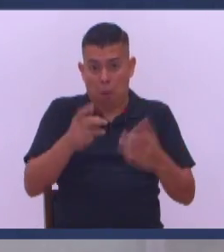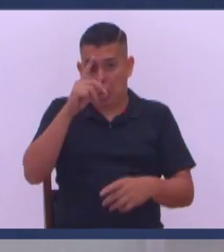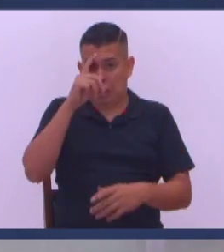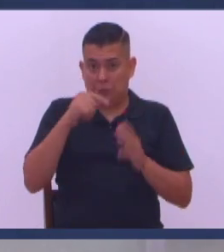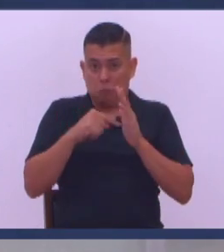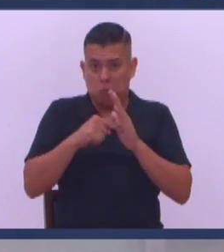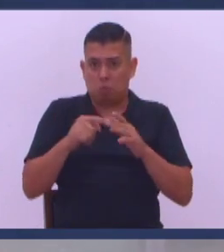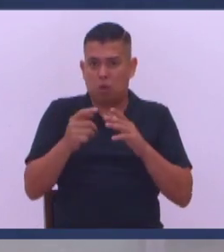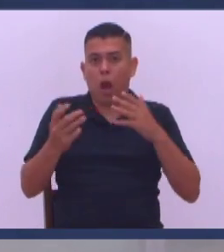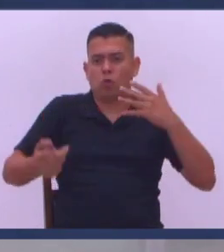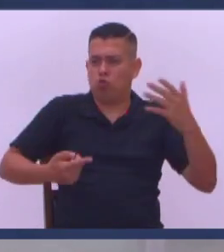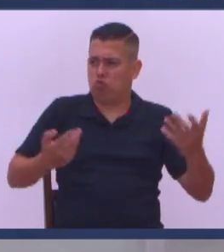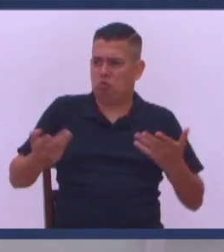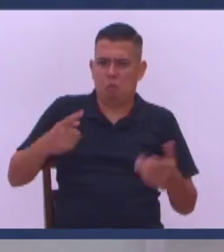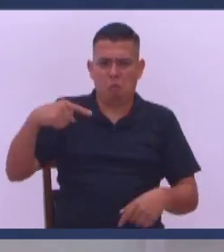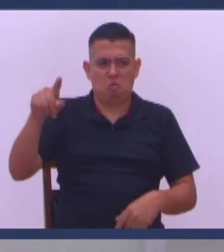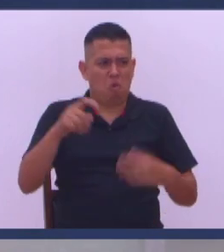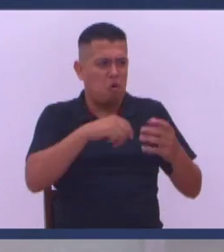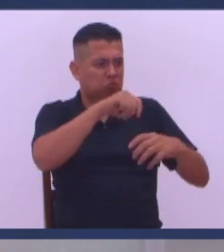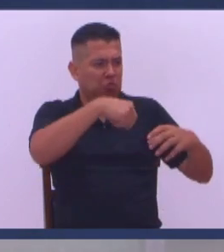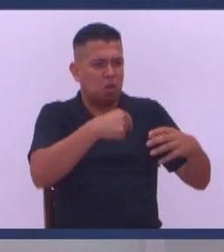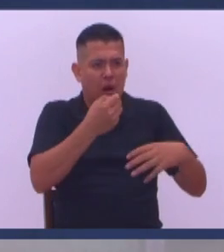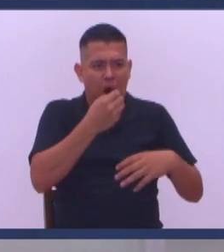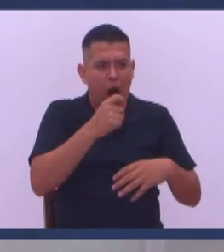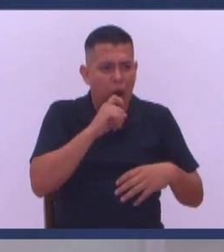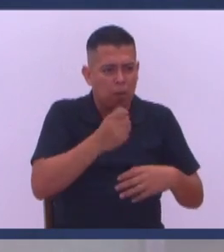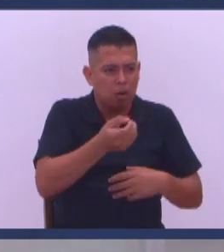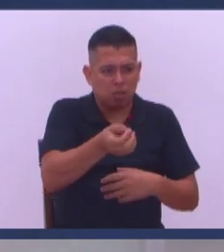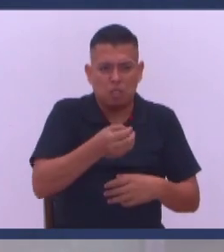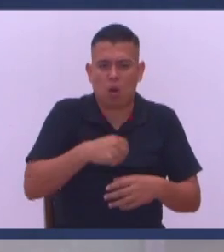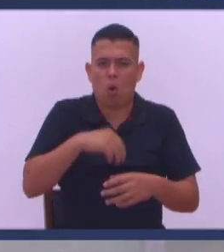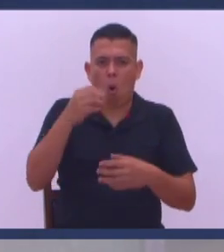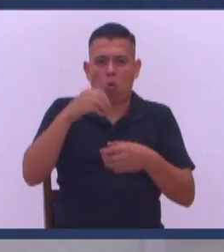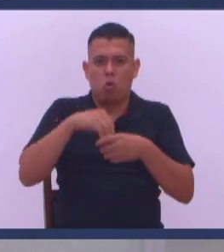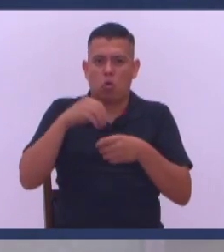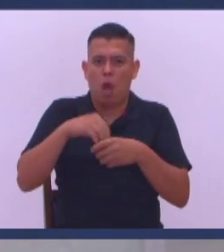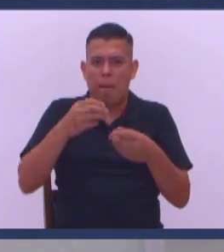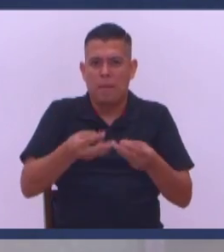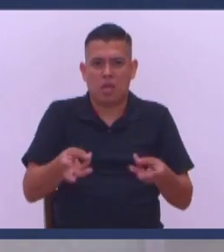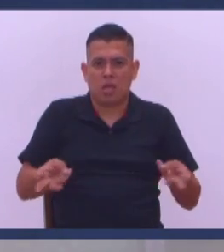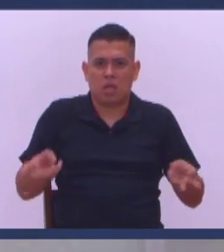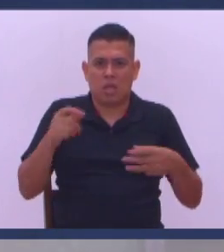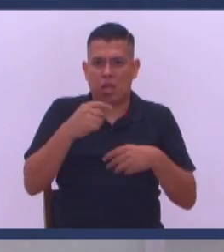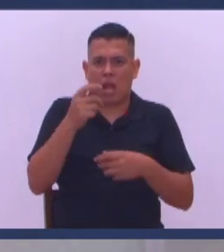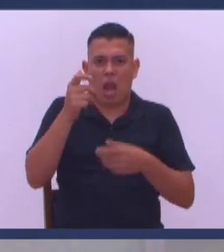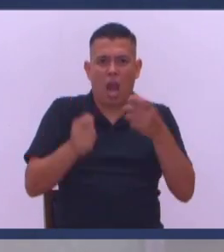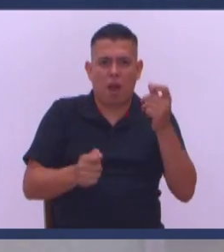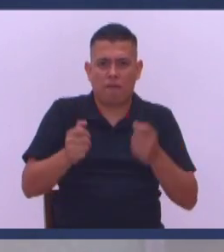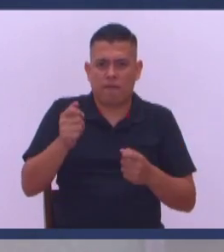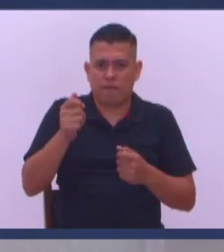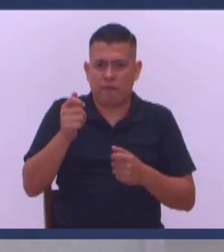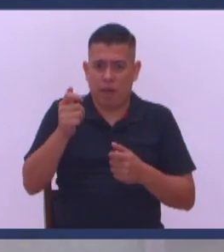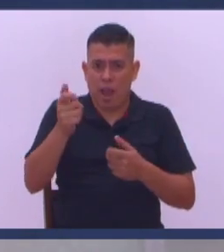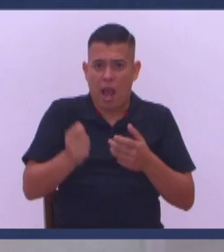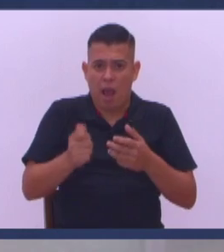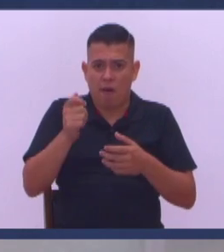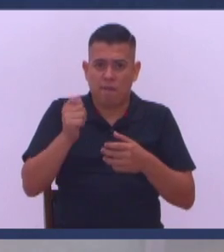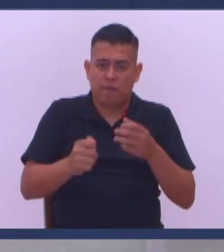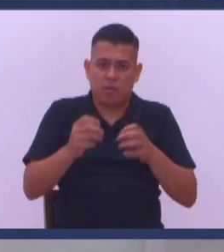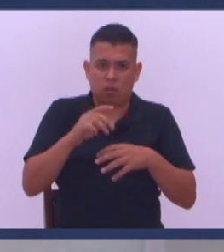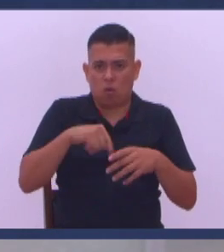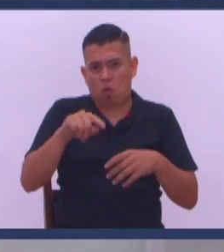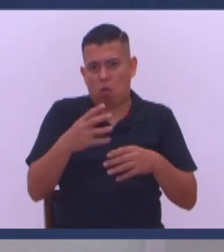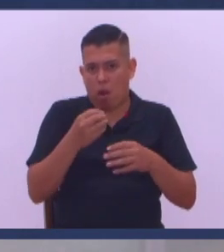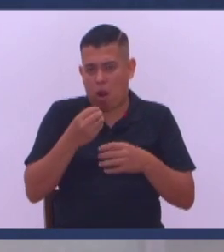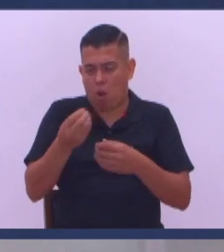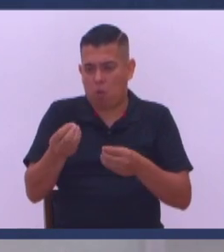externas Mire yo sirvo Yo voy Yo vengo Yo cocino Le doy a los pobres Dono materiales Dono café Yo voy a los centros Ahorita de la habitación Y por